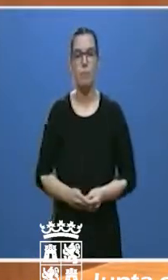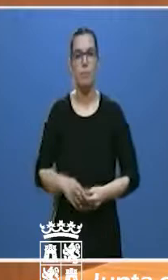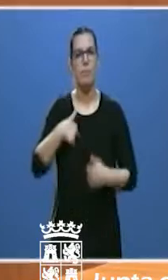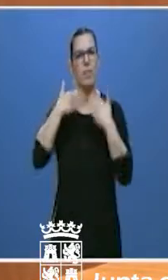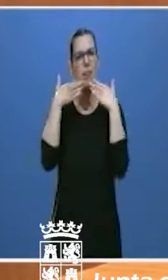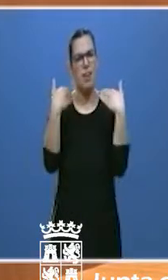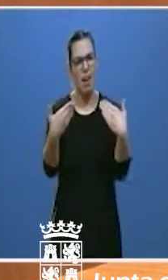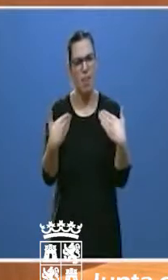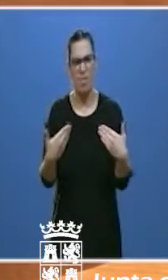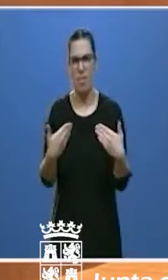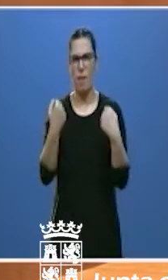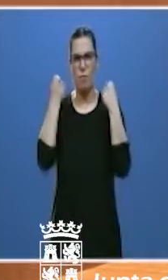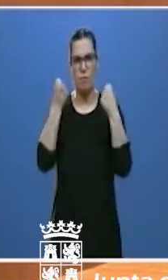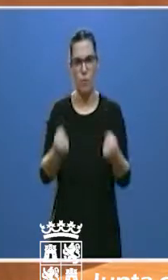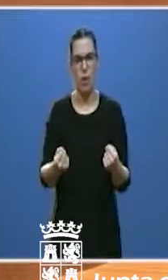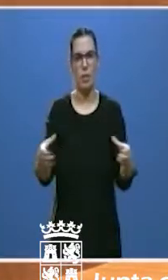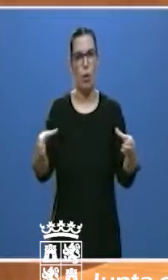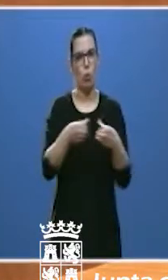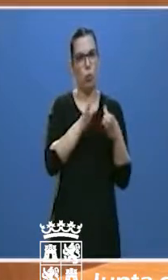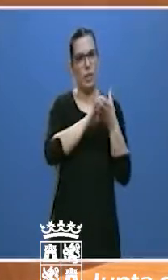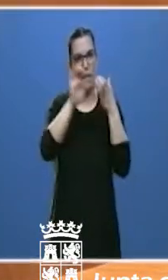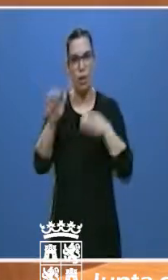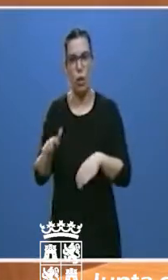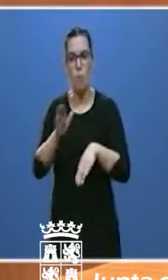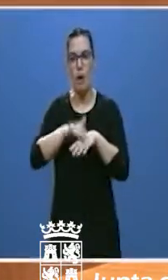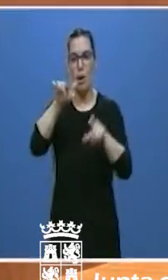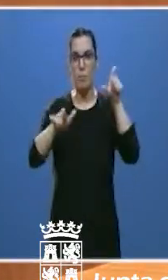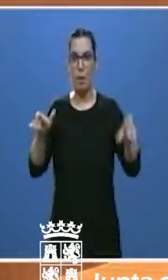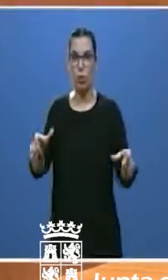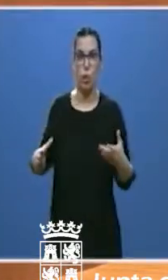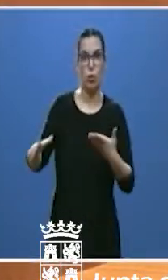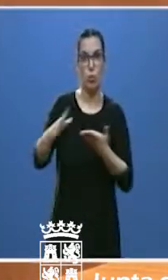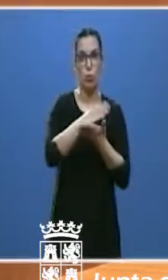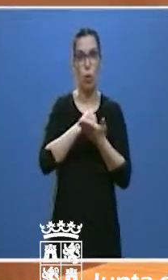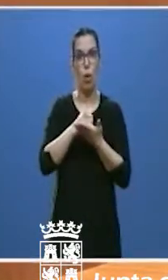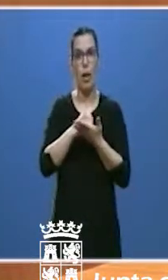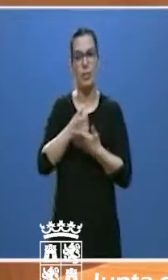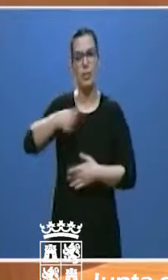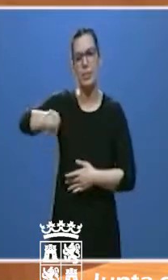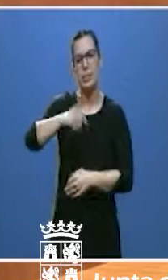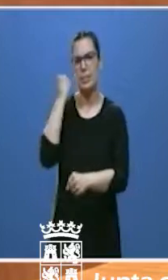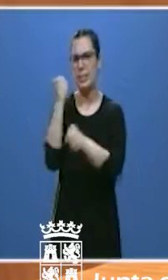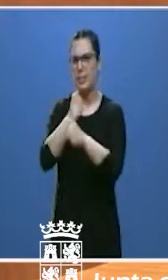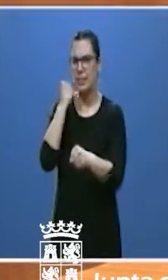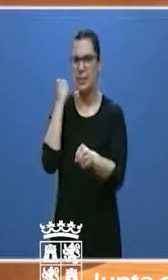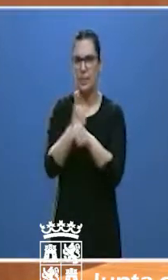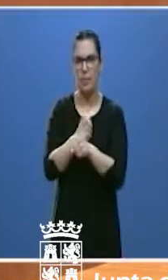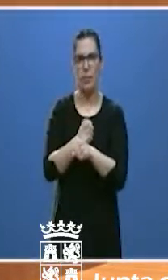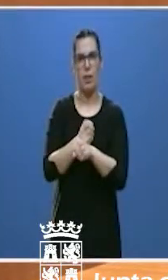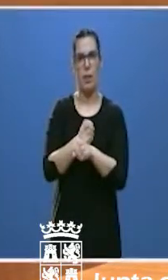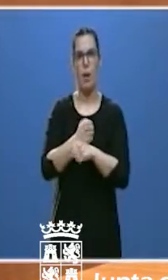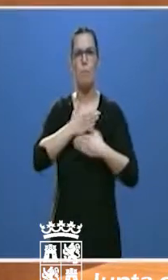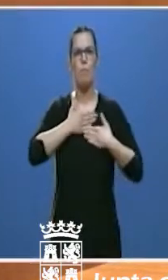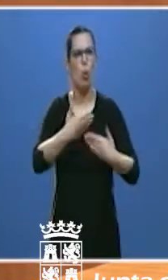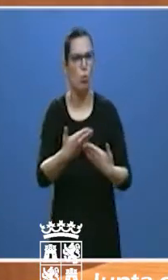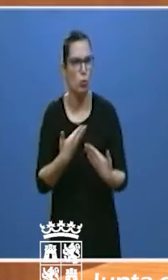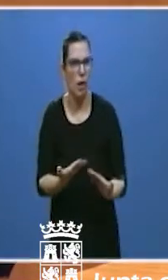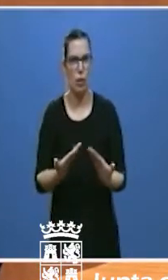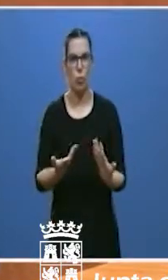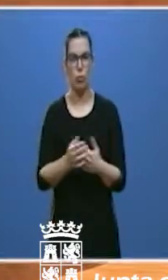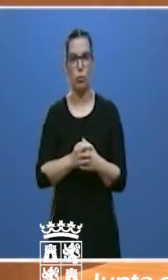la enorme gratitud de la Junta de Castilla y León para todas las personas que trabajan en calidad de voluntarias,